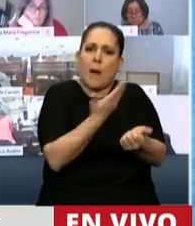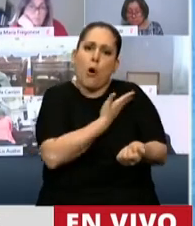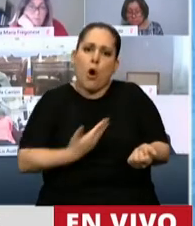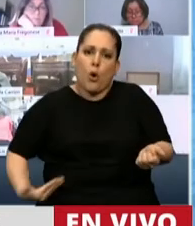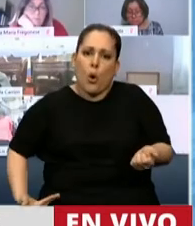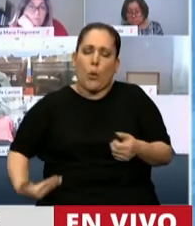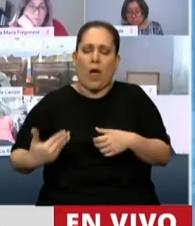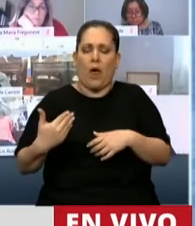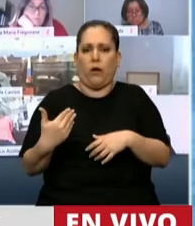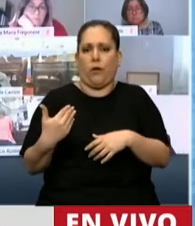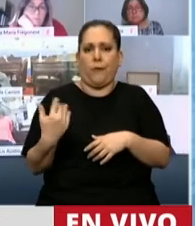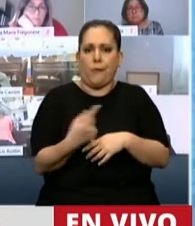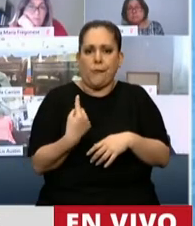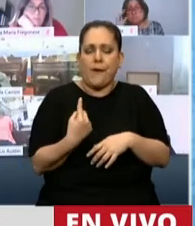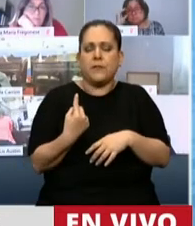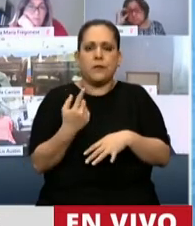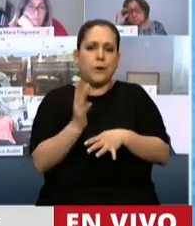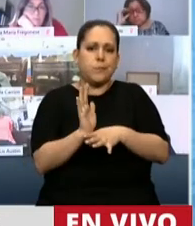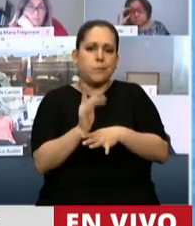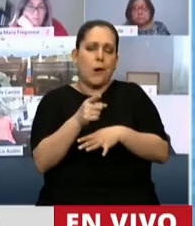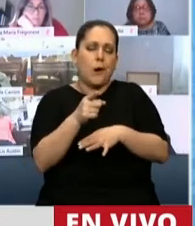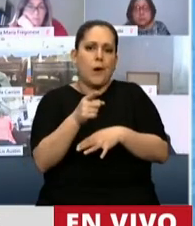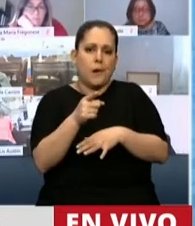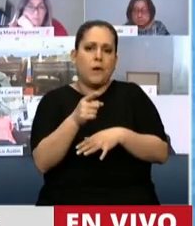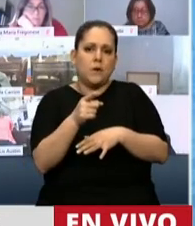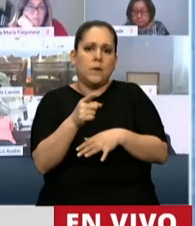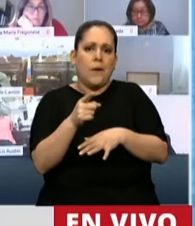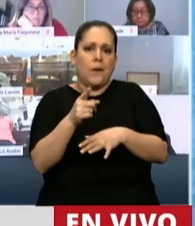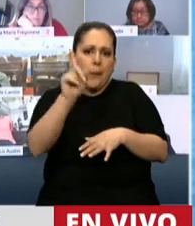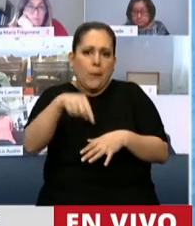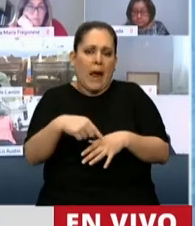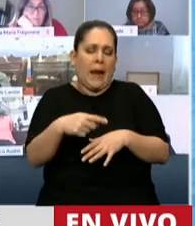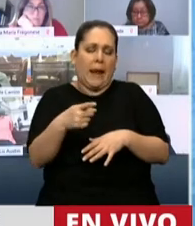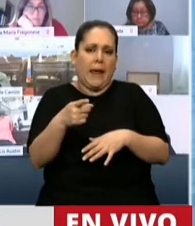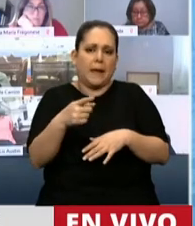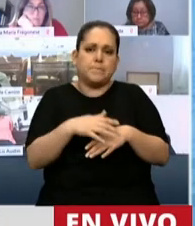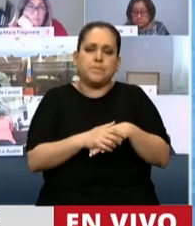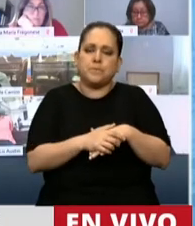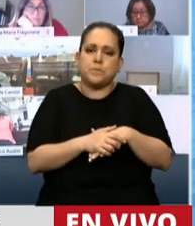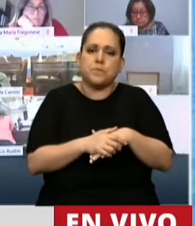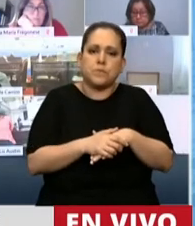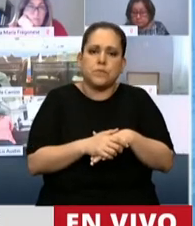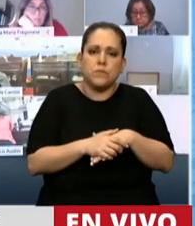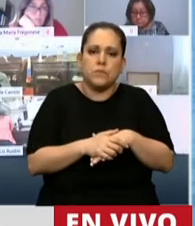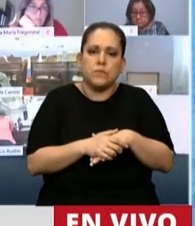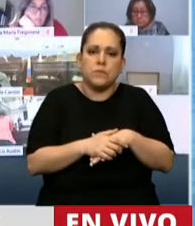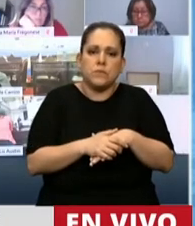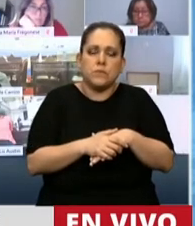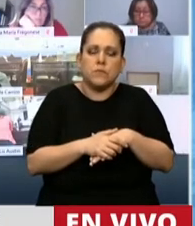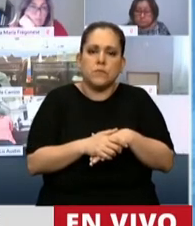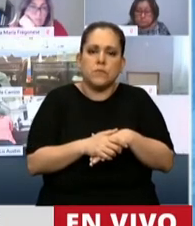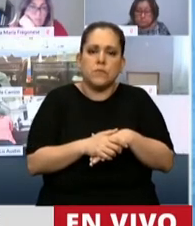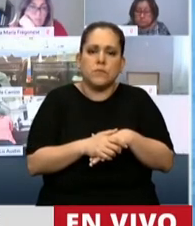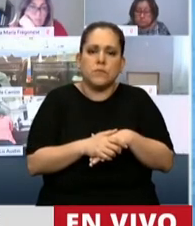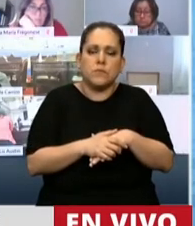se haya sumado a una iniciativa impulsada, por ejemplo, nada más ni nada menos que